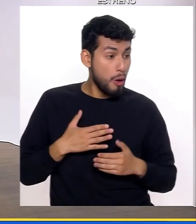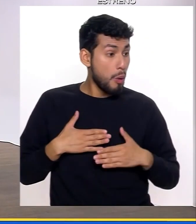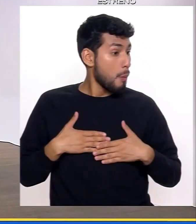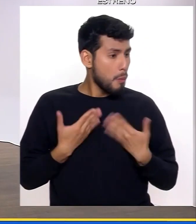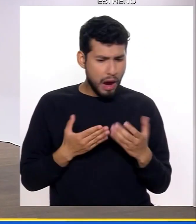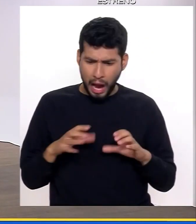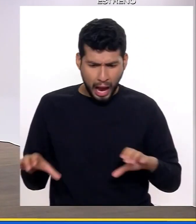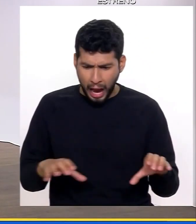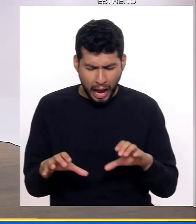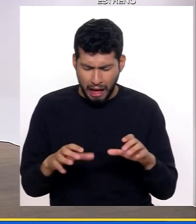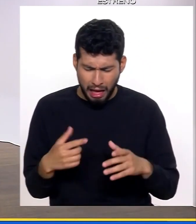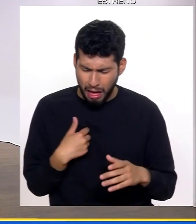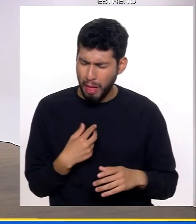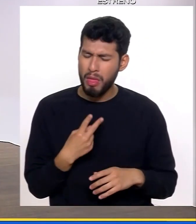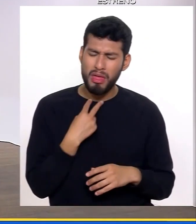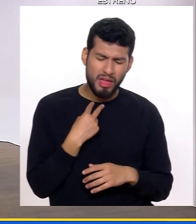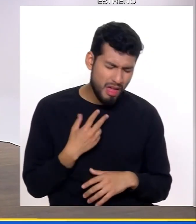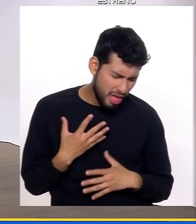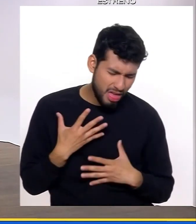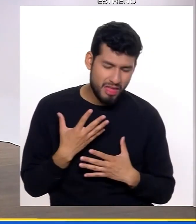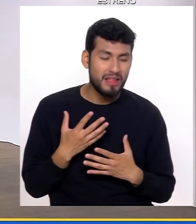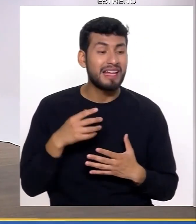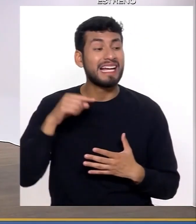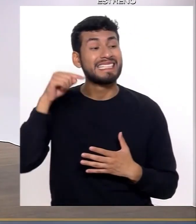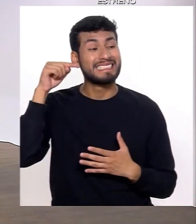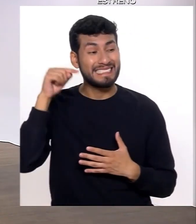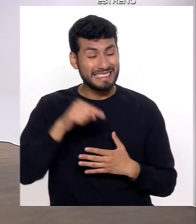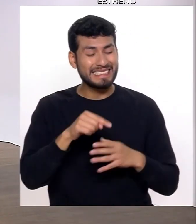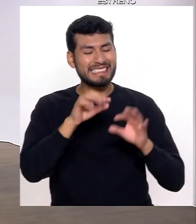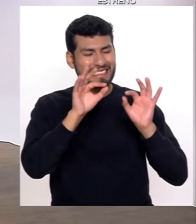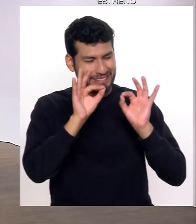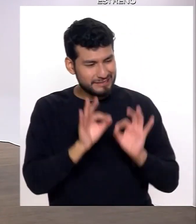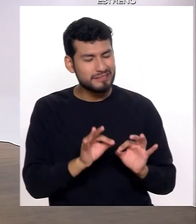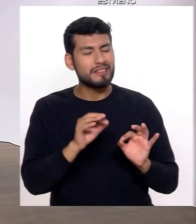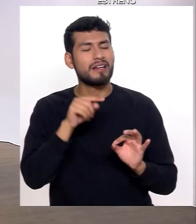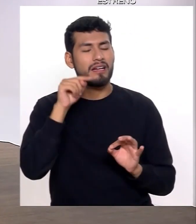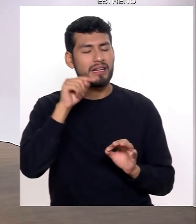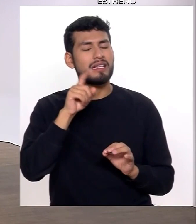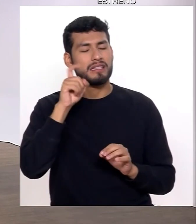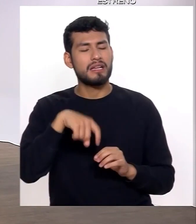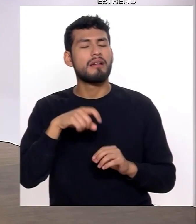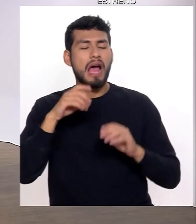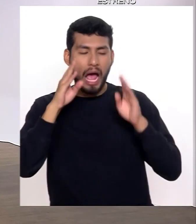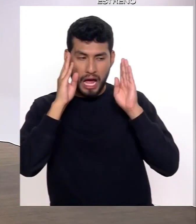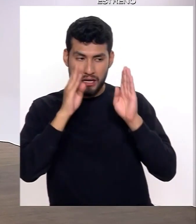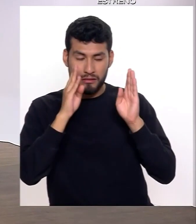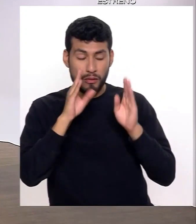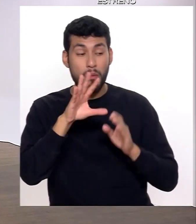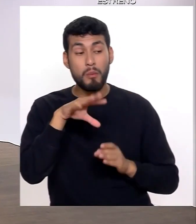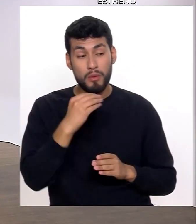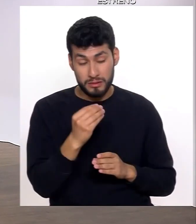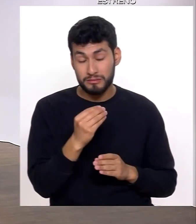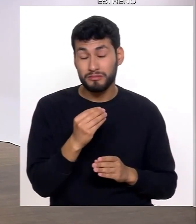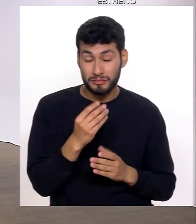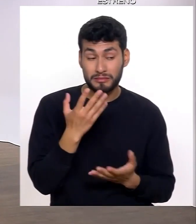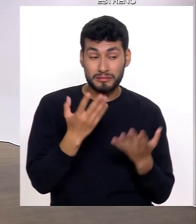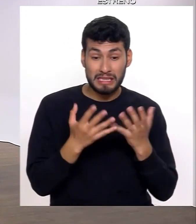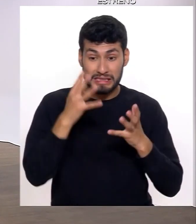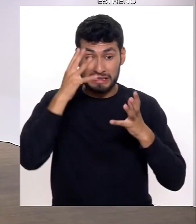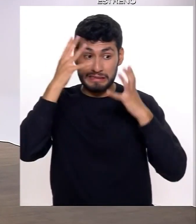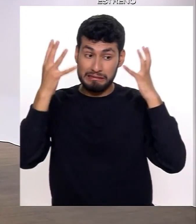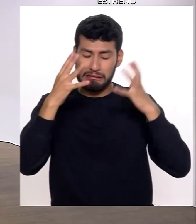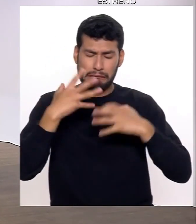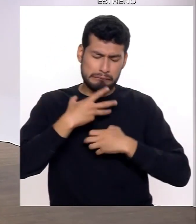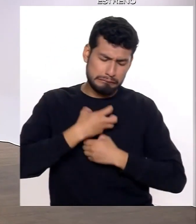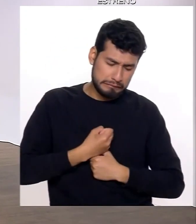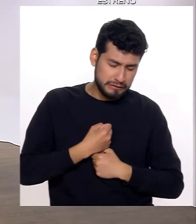funcionar, eso se constituye ya en un elemento que requiere una atención, porque probablemente esté con un cuadro ya sea ansioso o